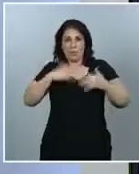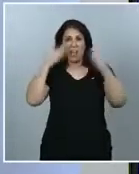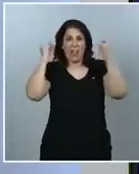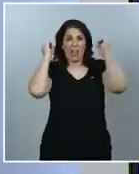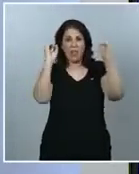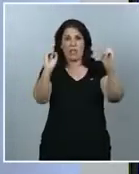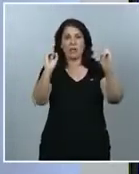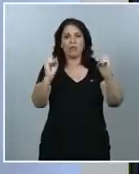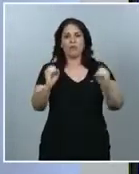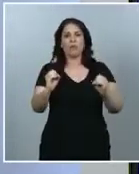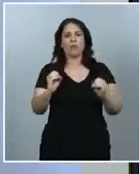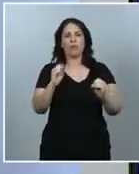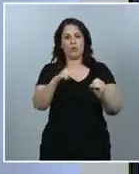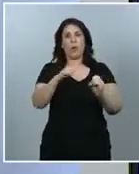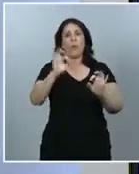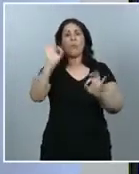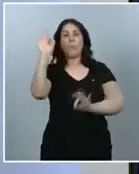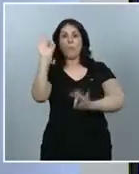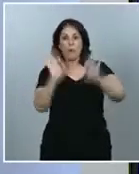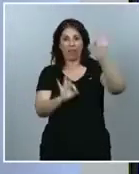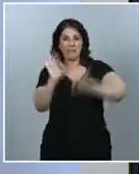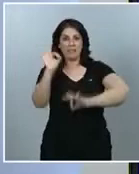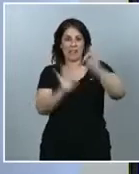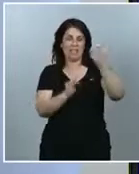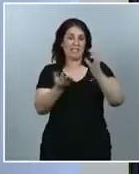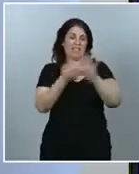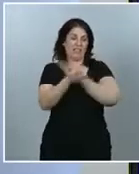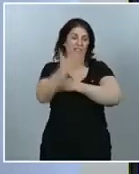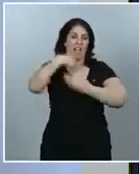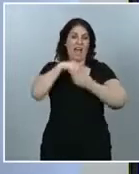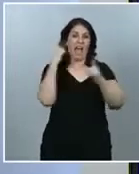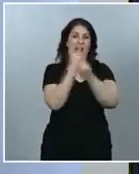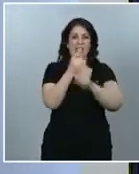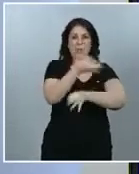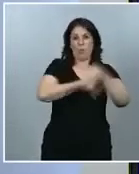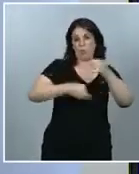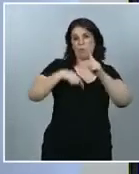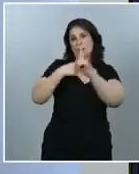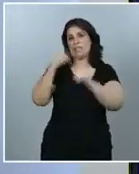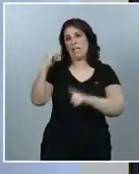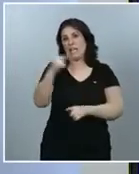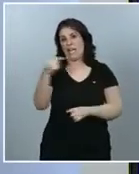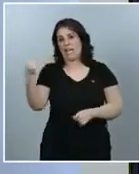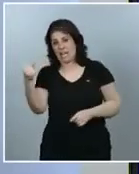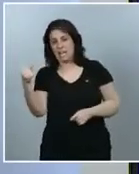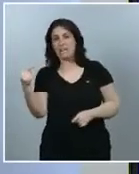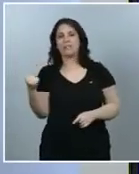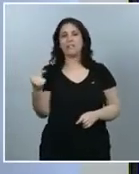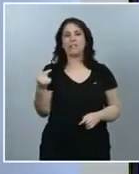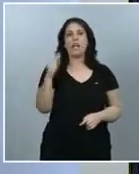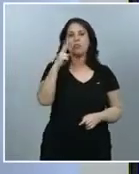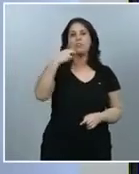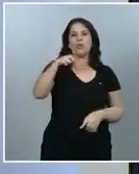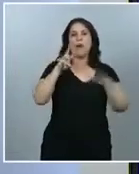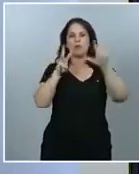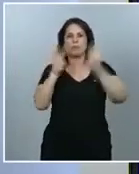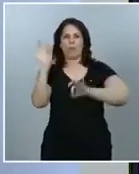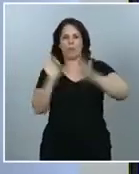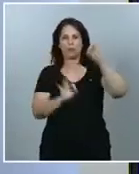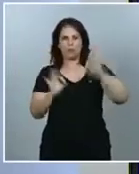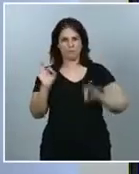de personas que tienen anticuerpos IgG frente a SARS-CoV-2 es de un 2,8% y con este